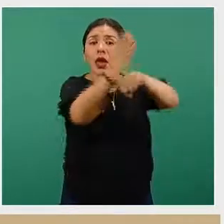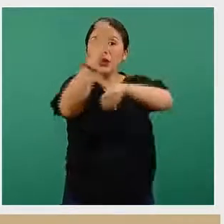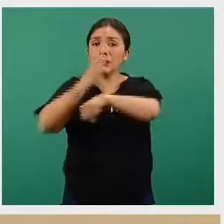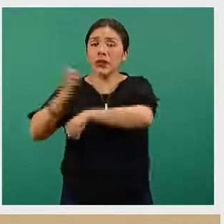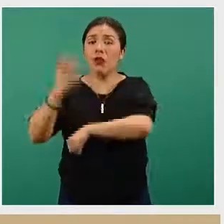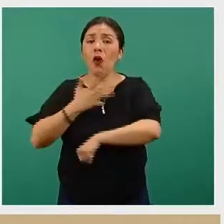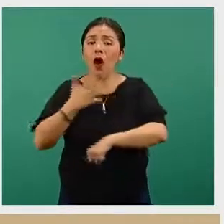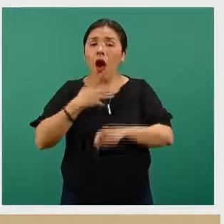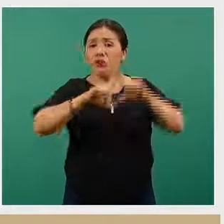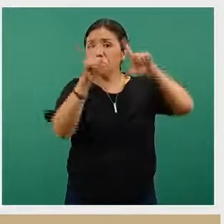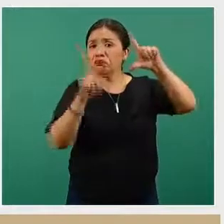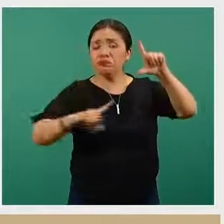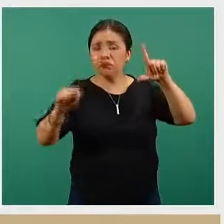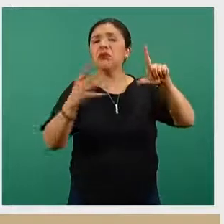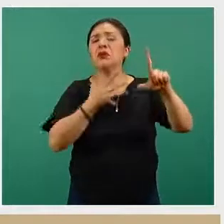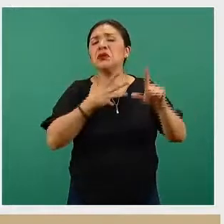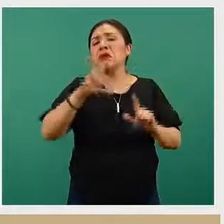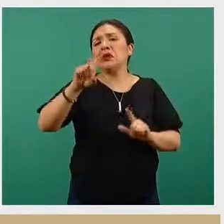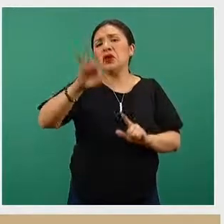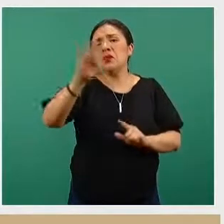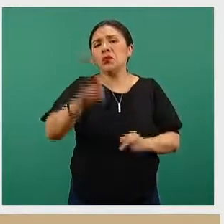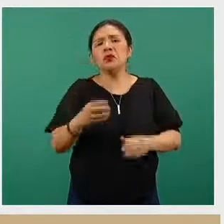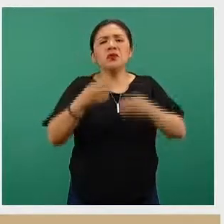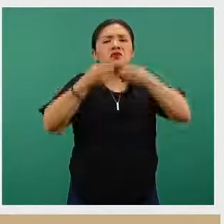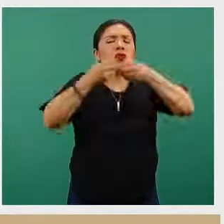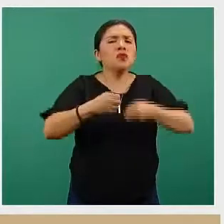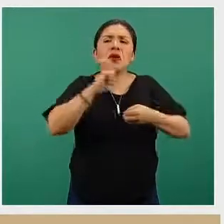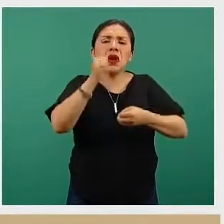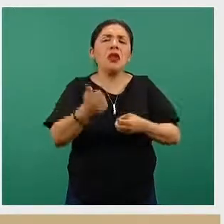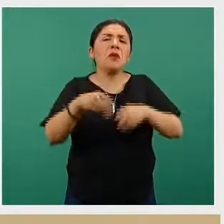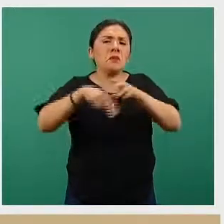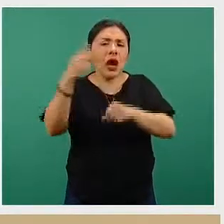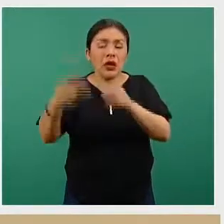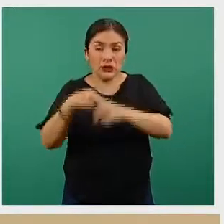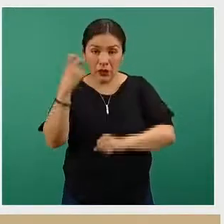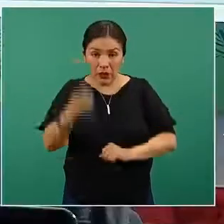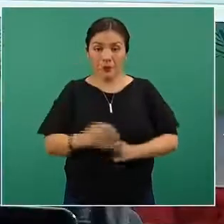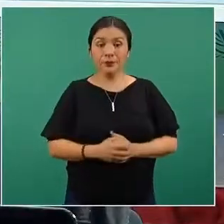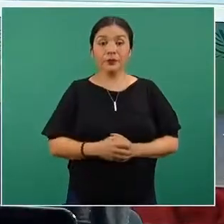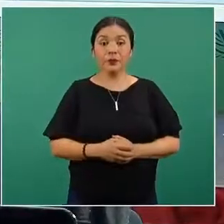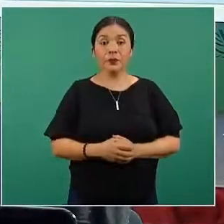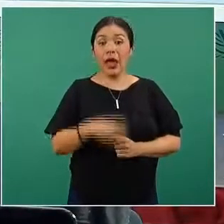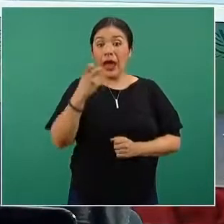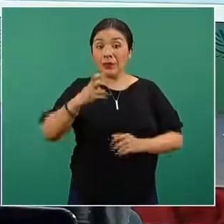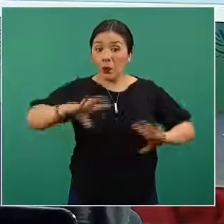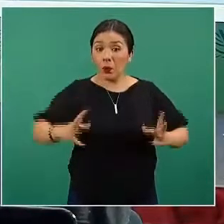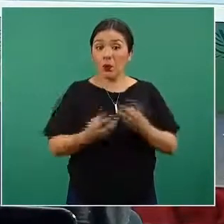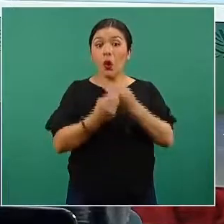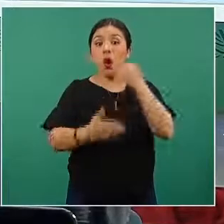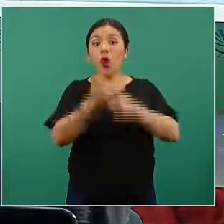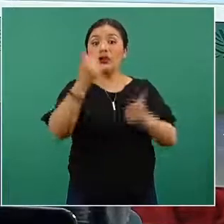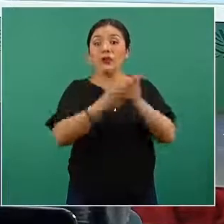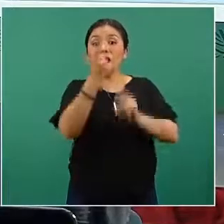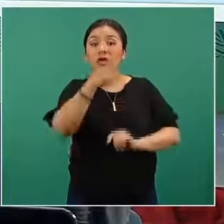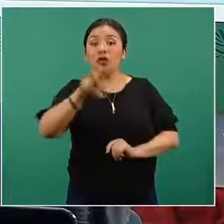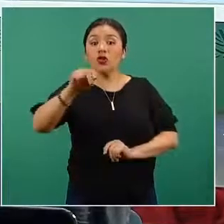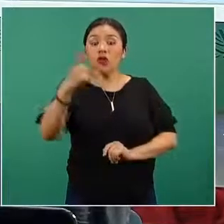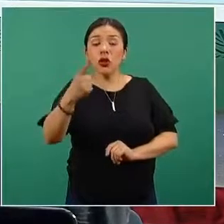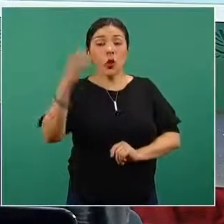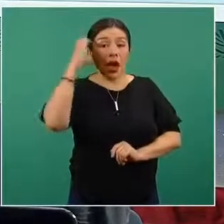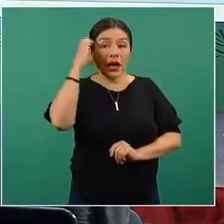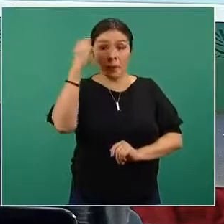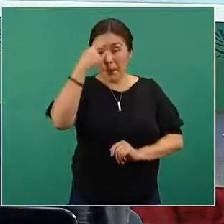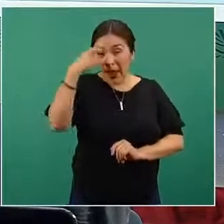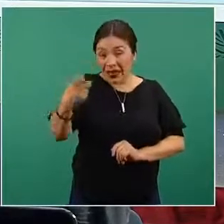federativas restantes se encuentran con menos del 30 por ciento. De las 11 mil 181 camas que tenemos contabilizadas con esta